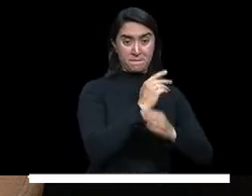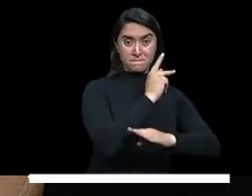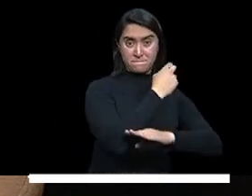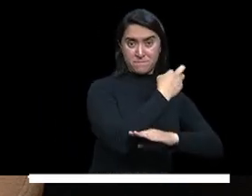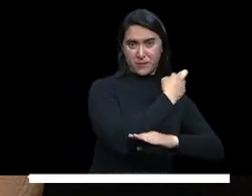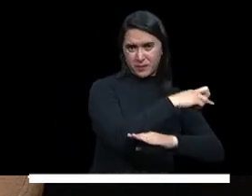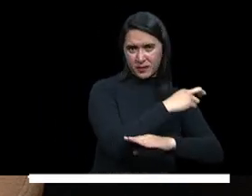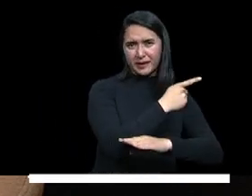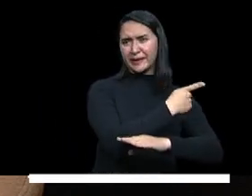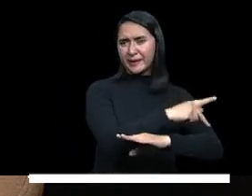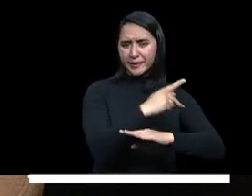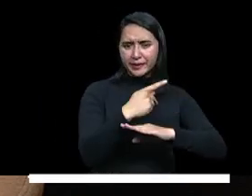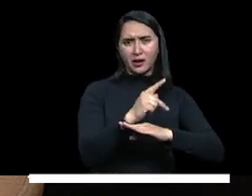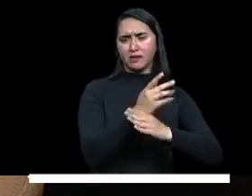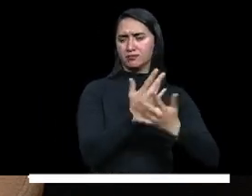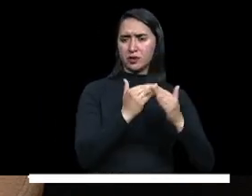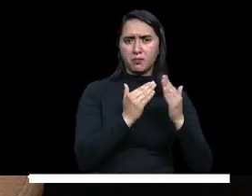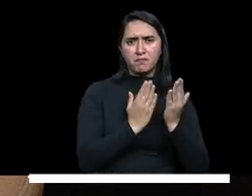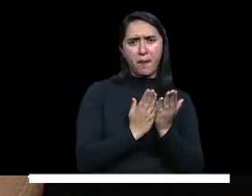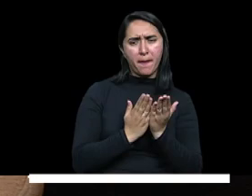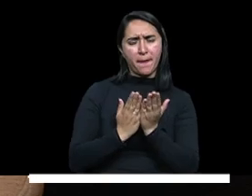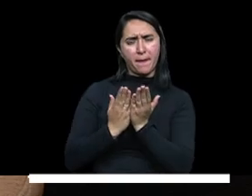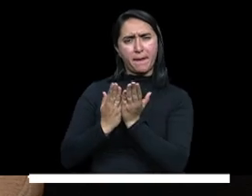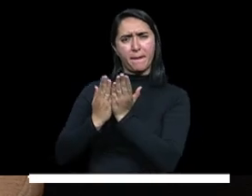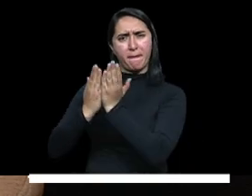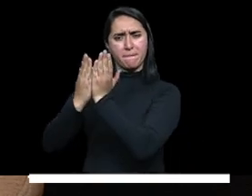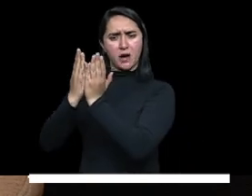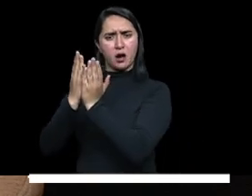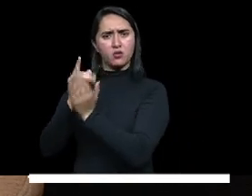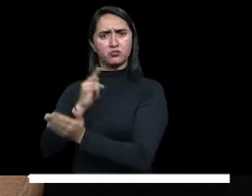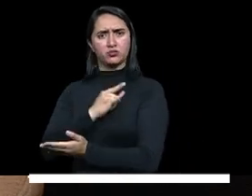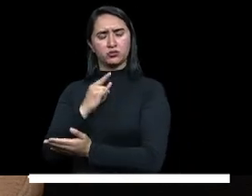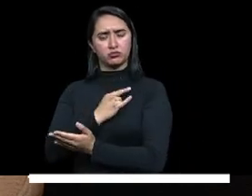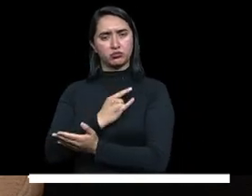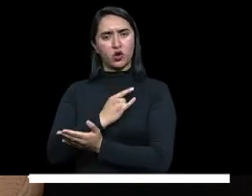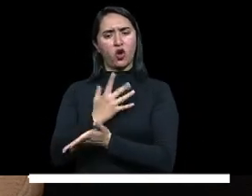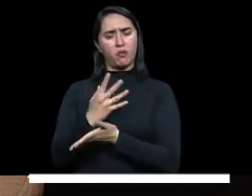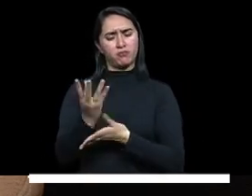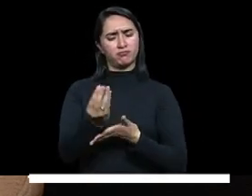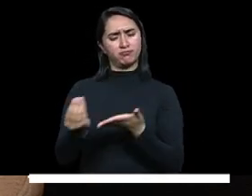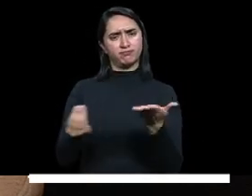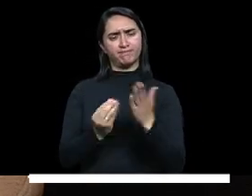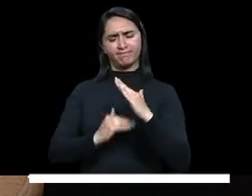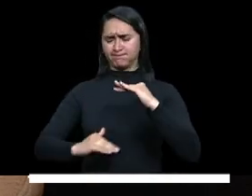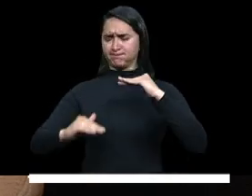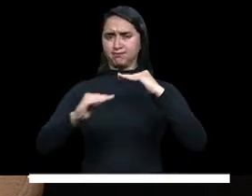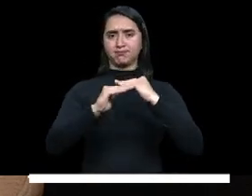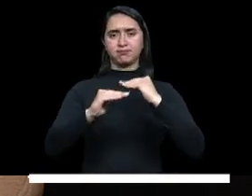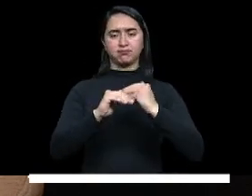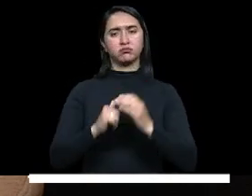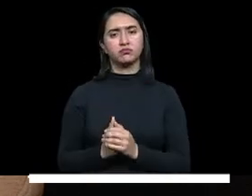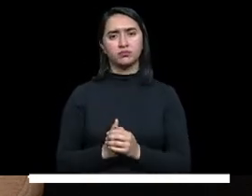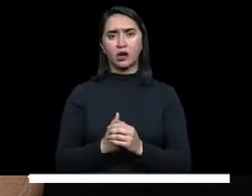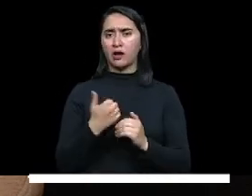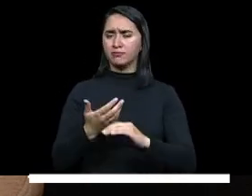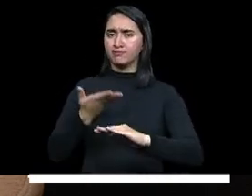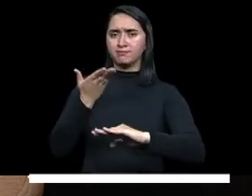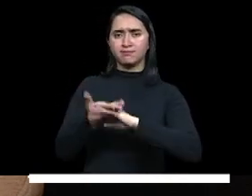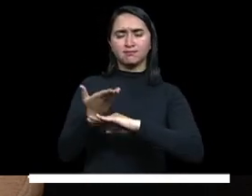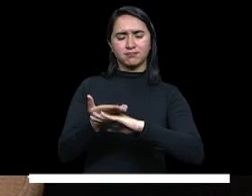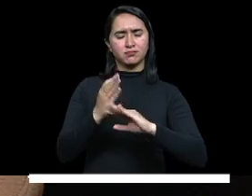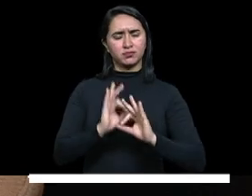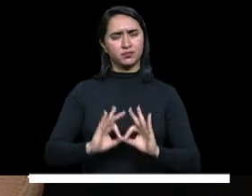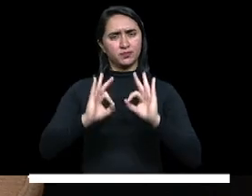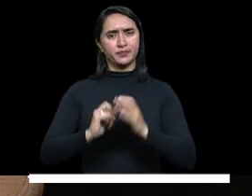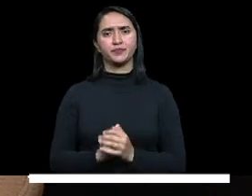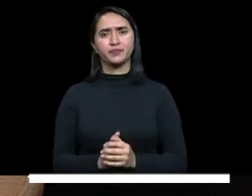en todas las etapas educativas en condiciones de equidad. Y esa es una apuesta fundamental. Lo primero